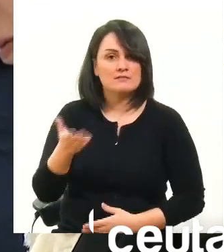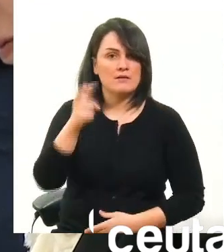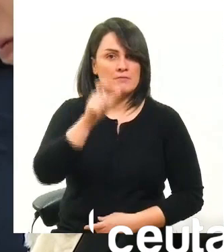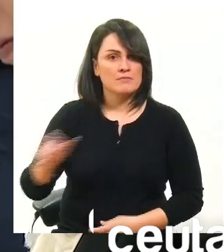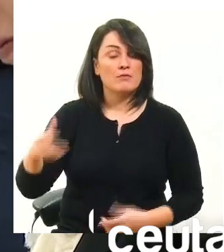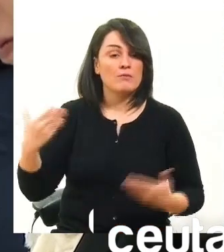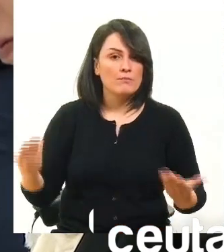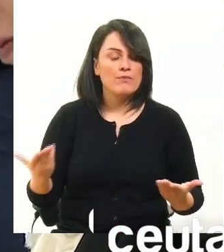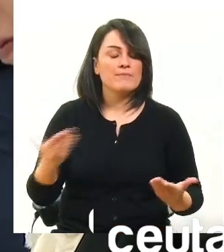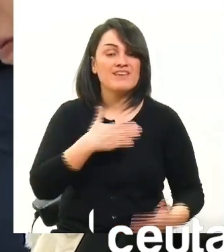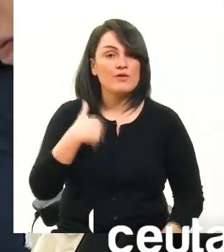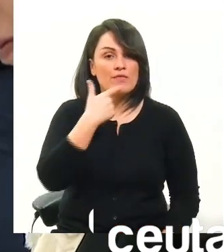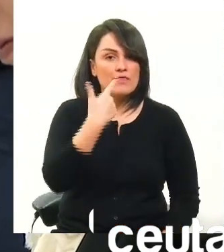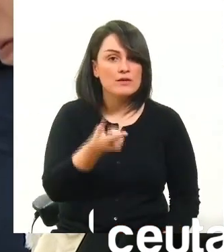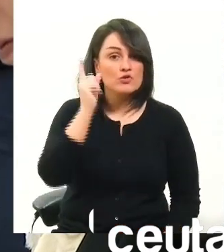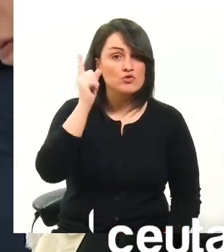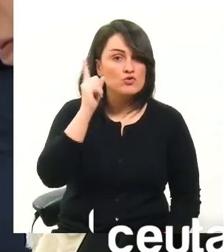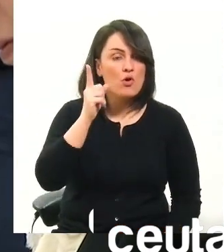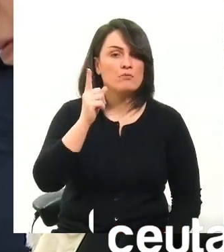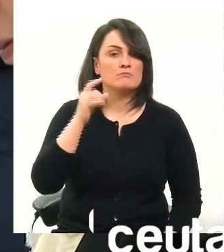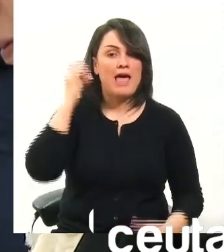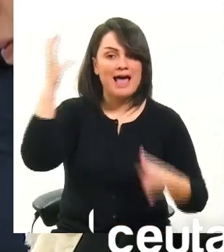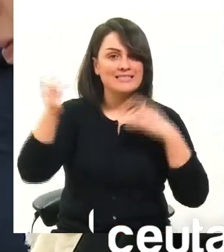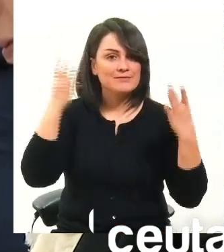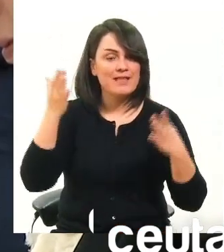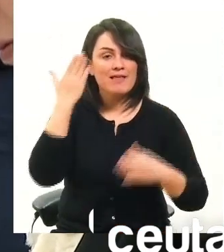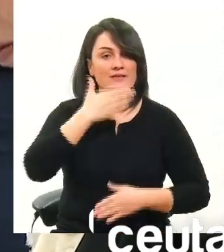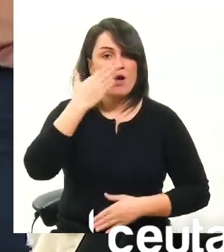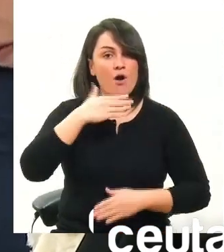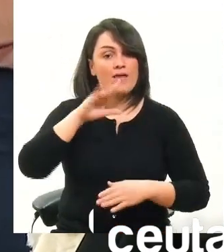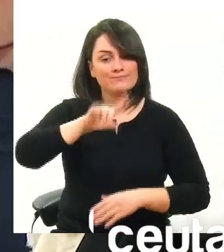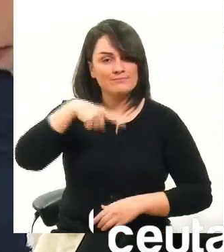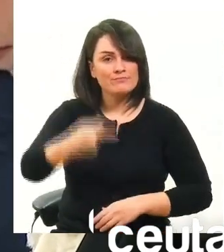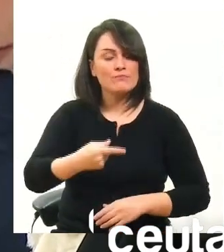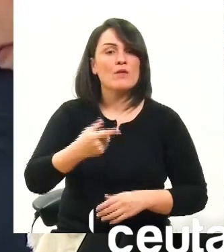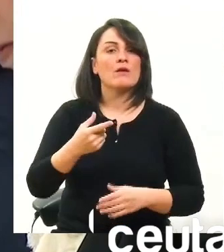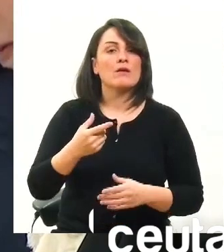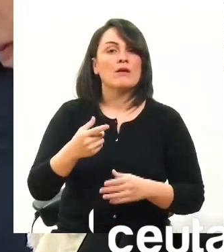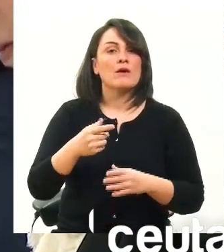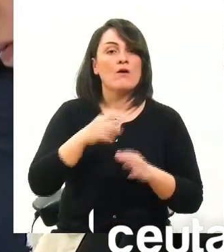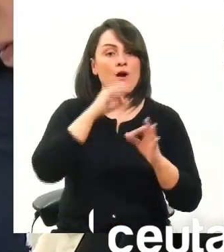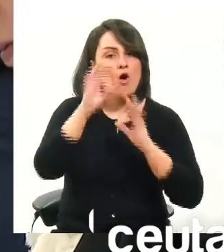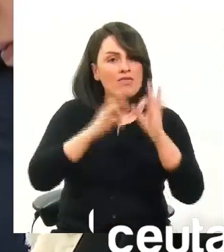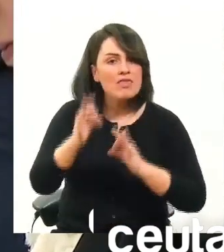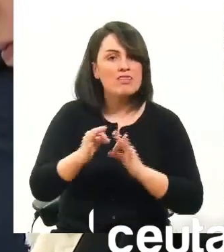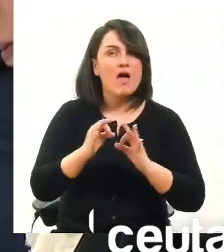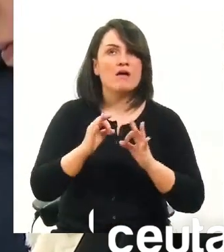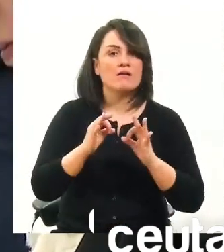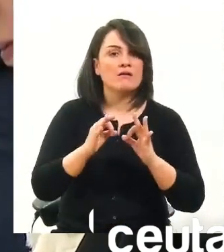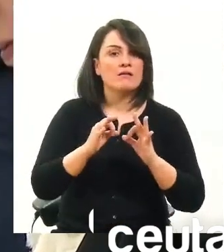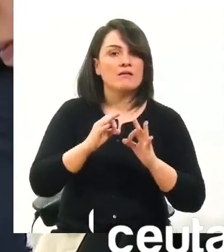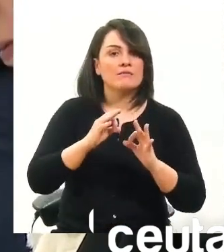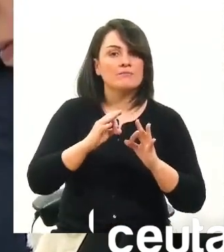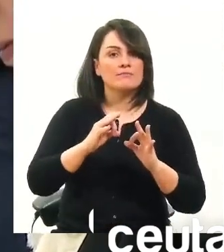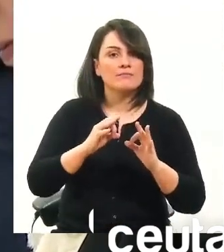no solamente se concrete estas actividades extraescolares y que nos permitan la externalización de estas actividades a través